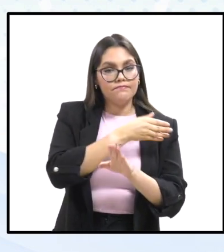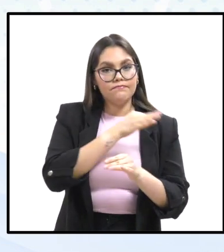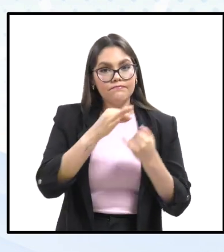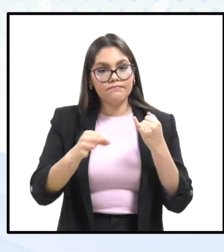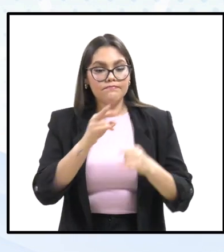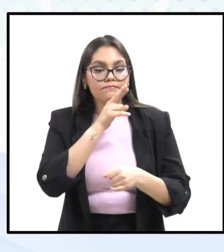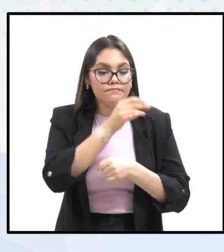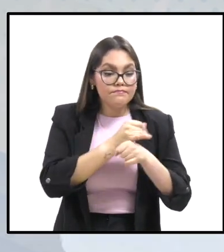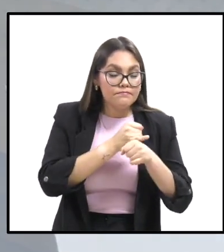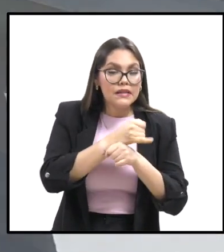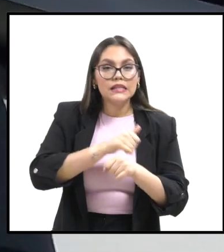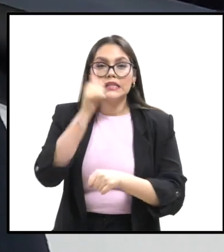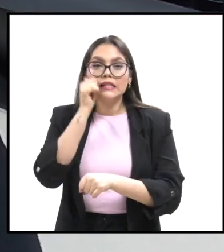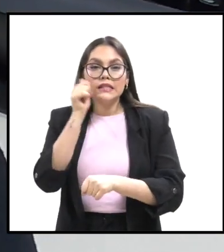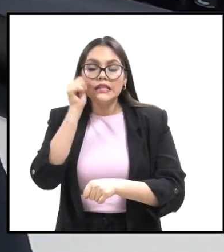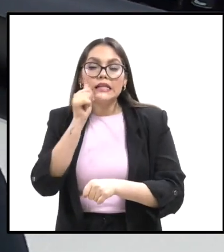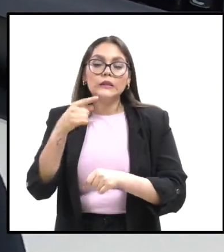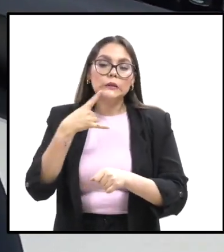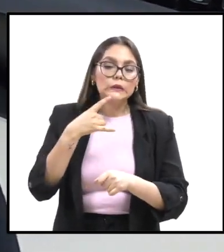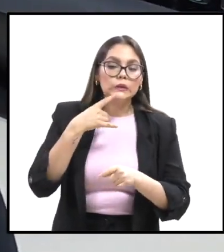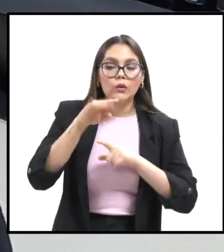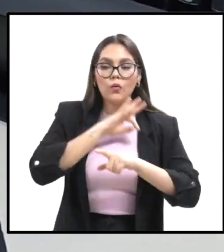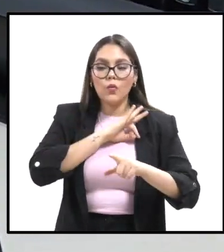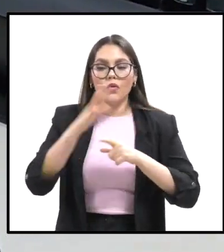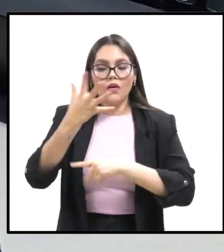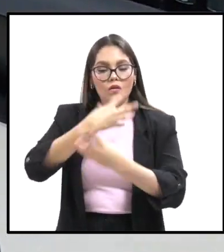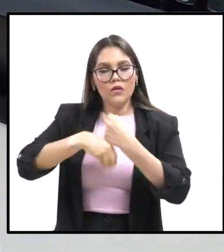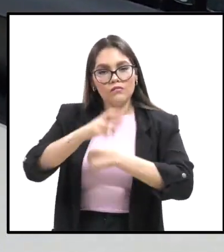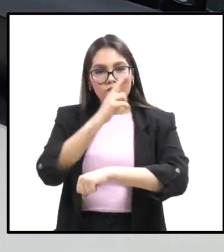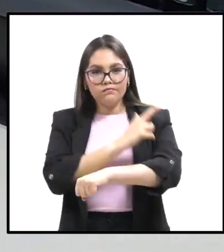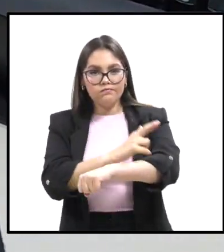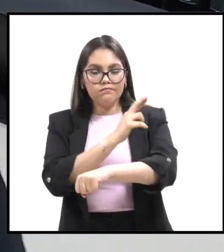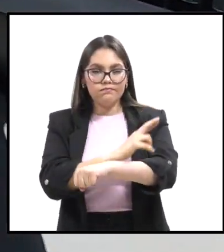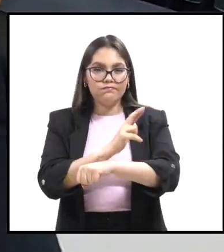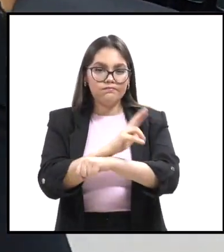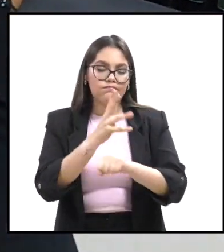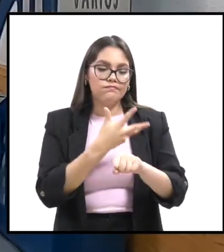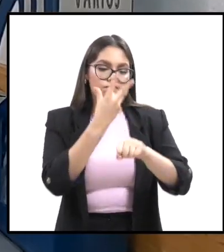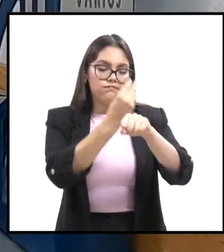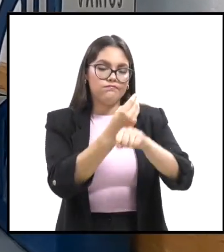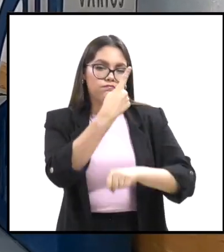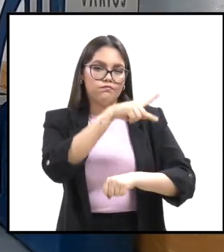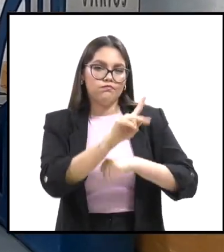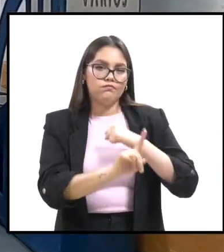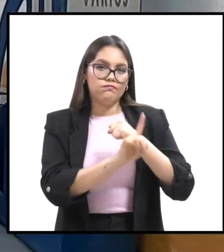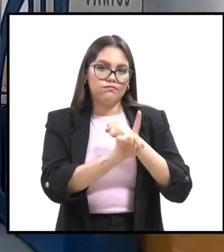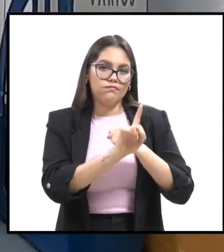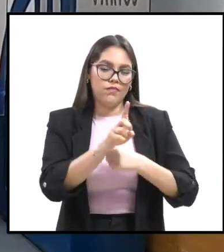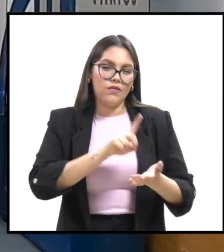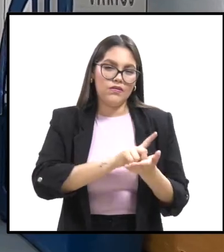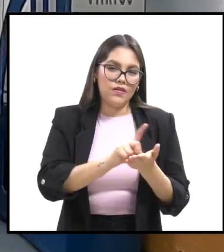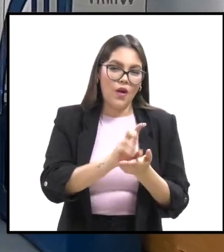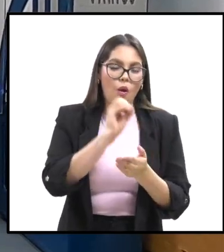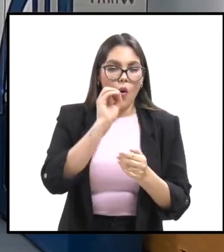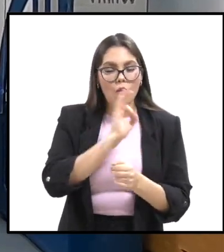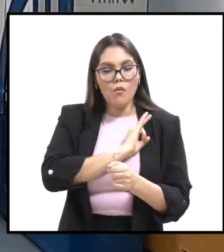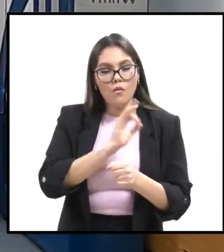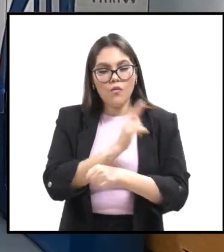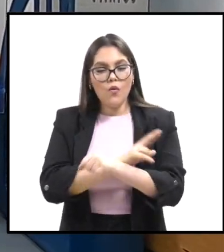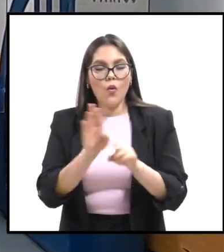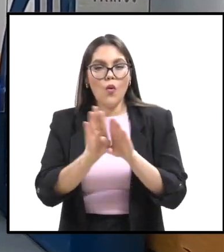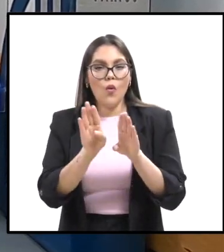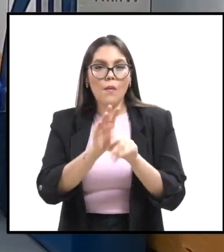preliminar, procurando por todos los medios posibles la restitución de derechos, o en su caso, la solución de las